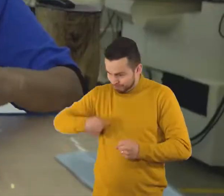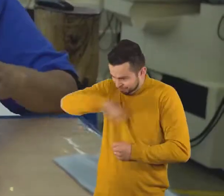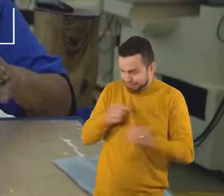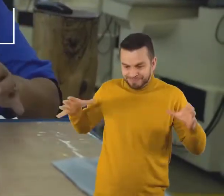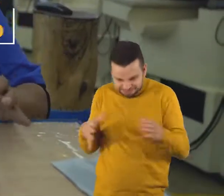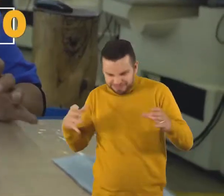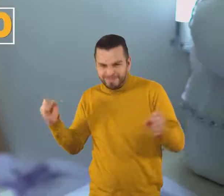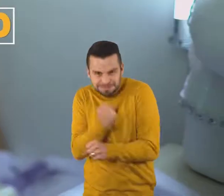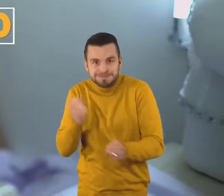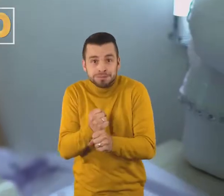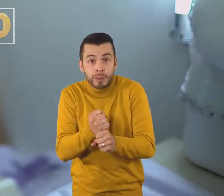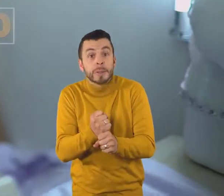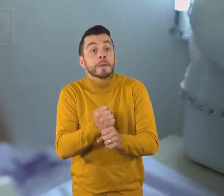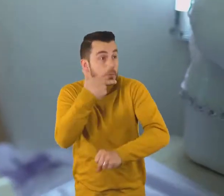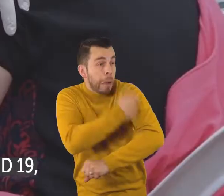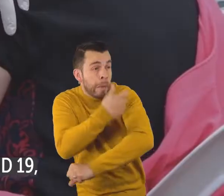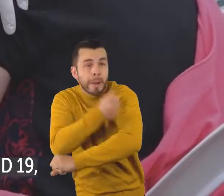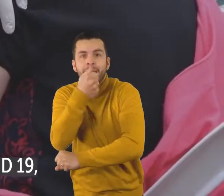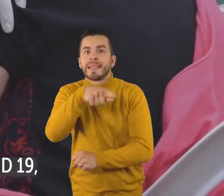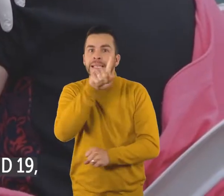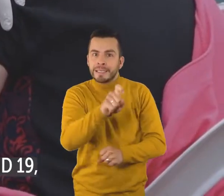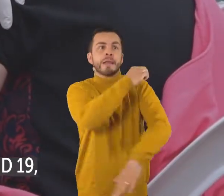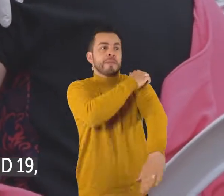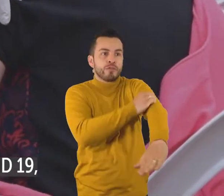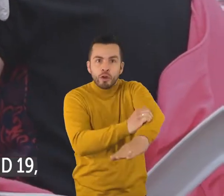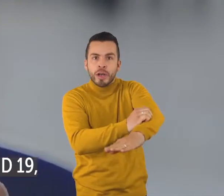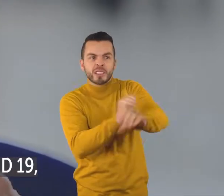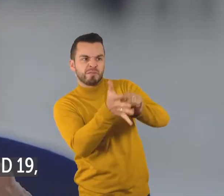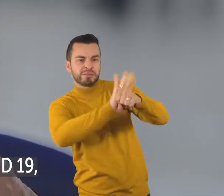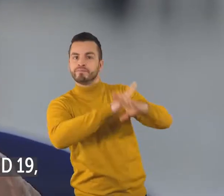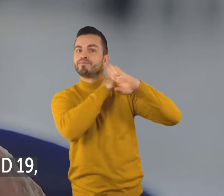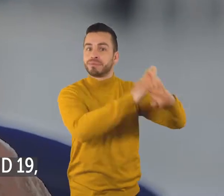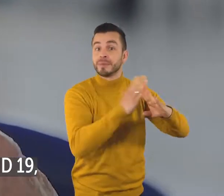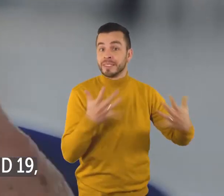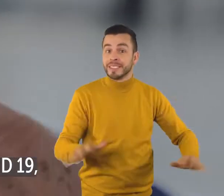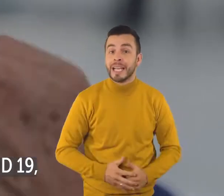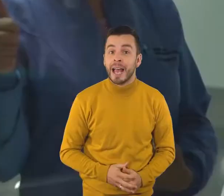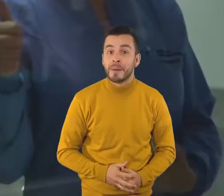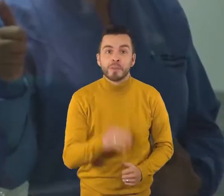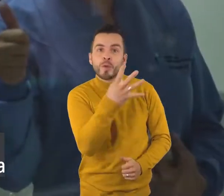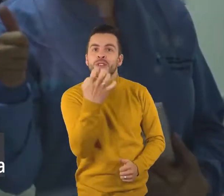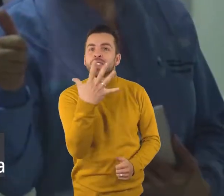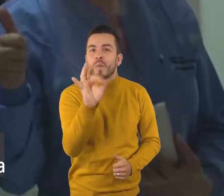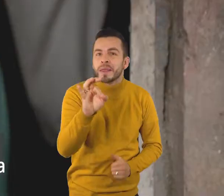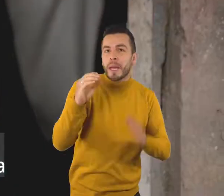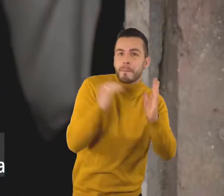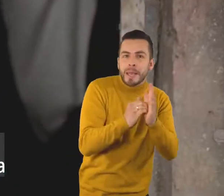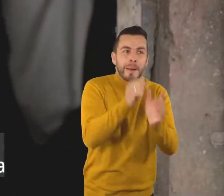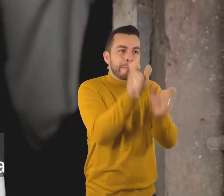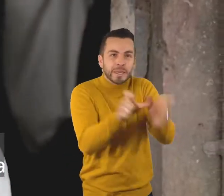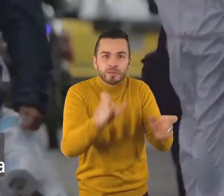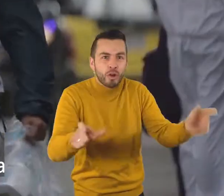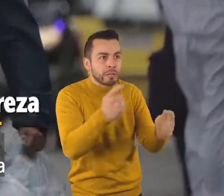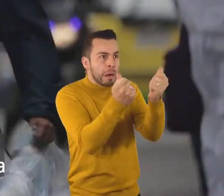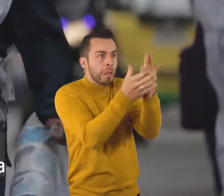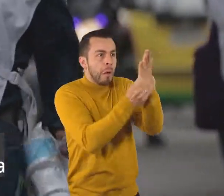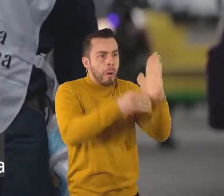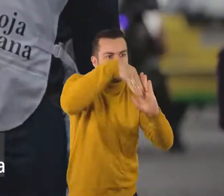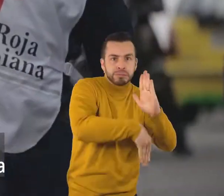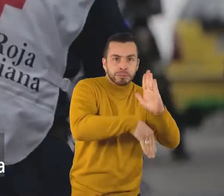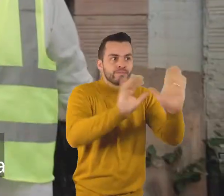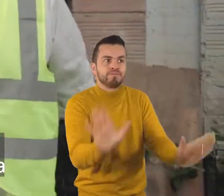Con tu aporte y nuestro trabajo, aplicamos 16 millones de vacunas COVID-19, sacamos a más de 450